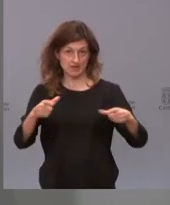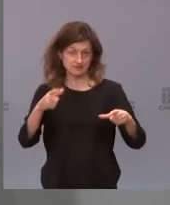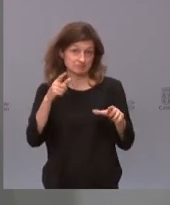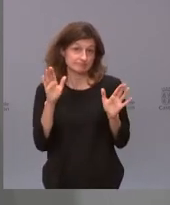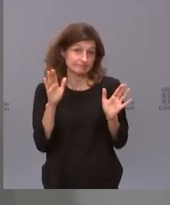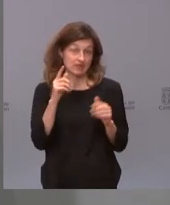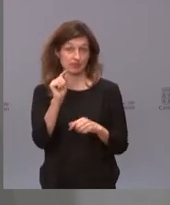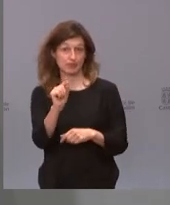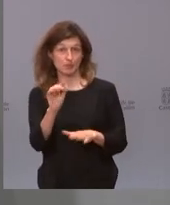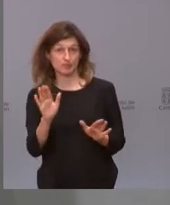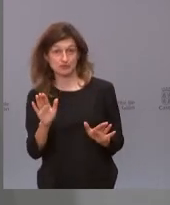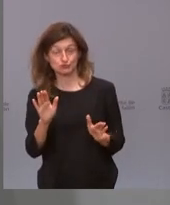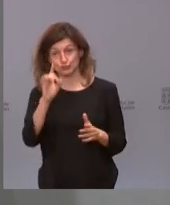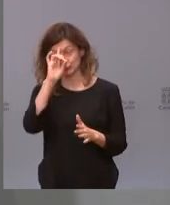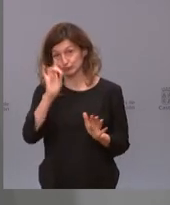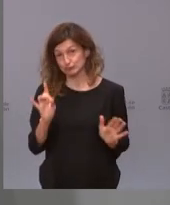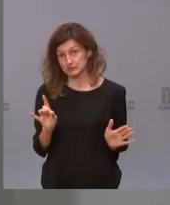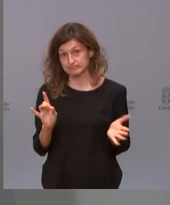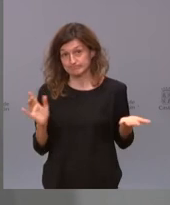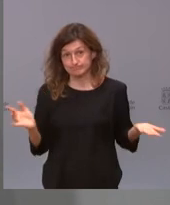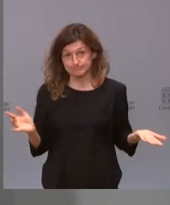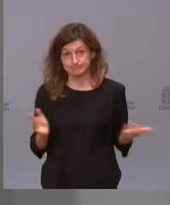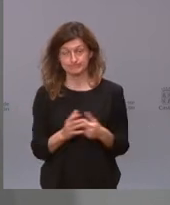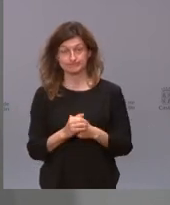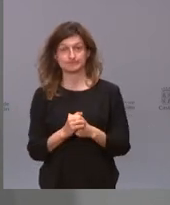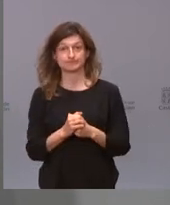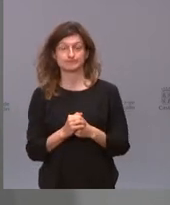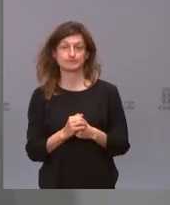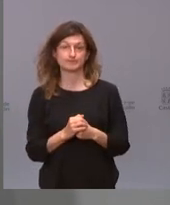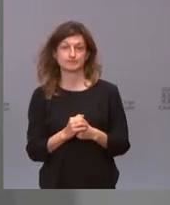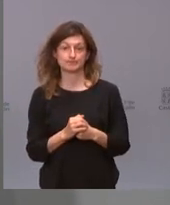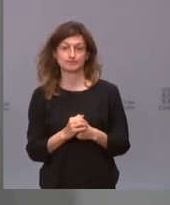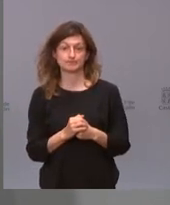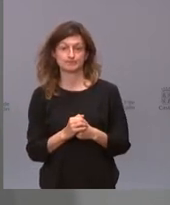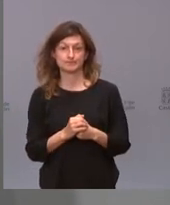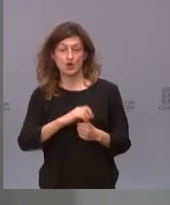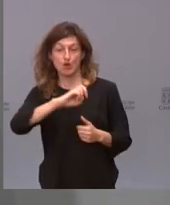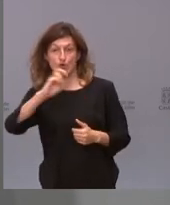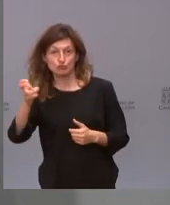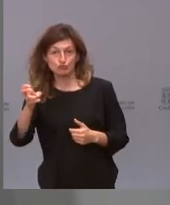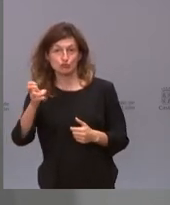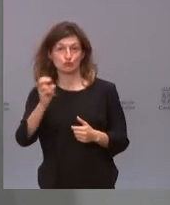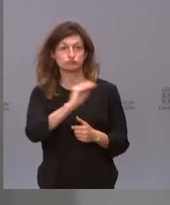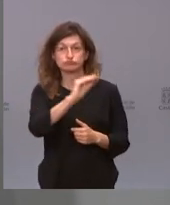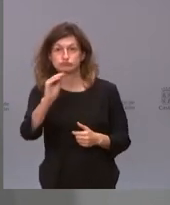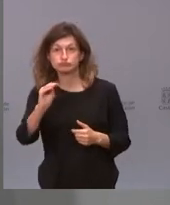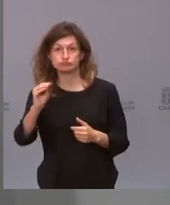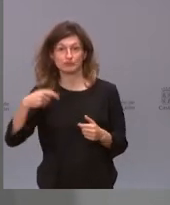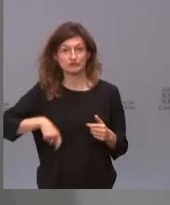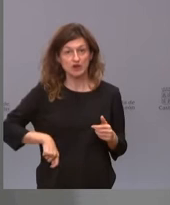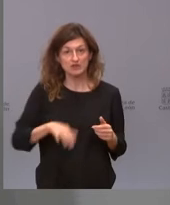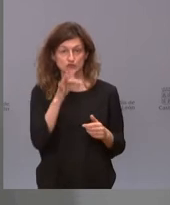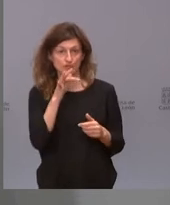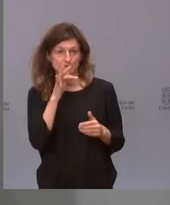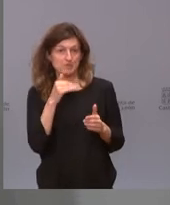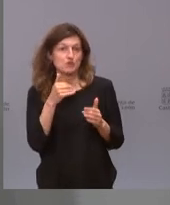momento no tenemos la necesidad de recurrir a otros agentes, pero tampoco